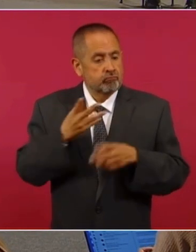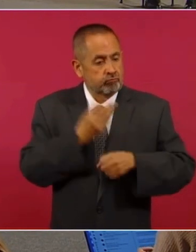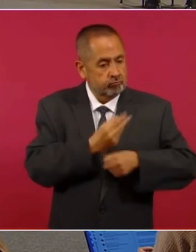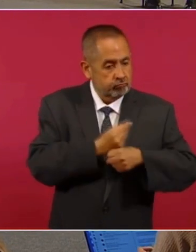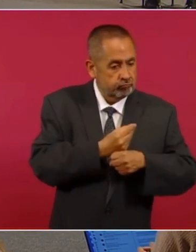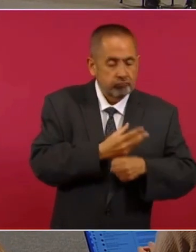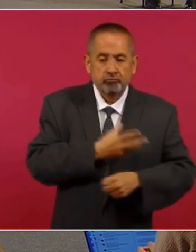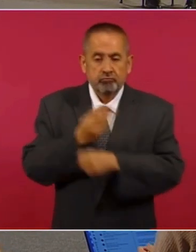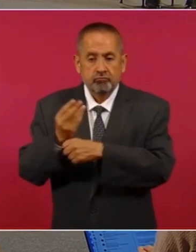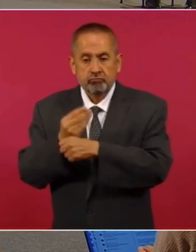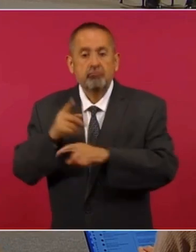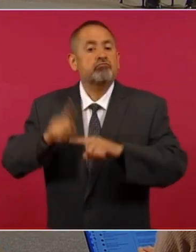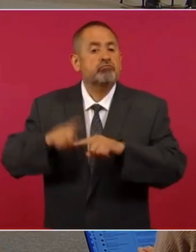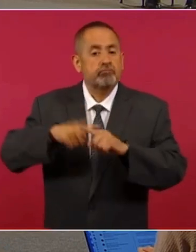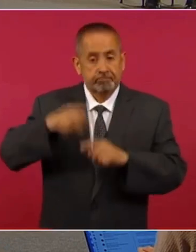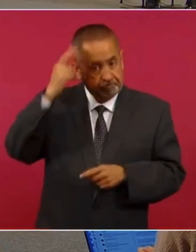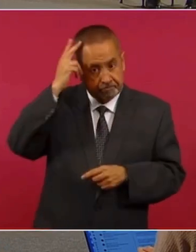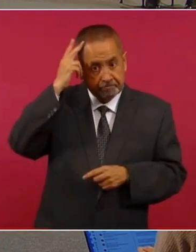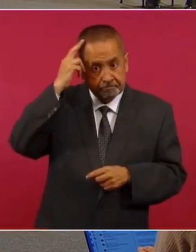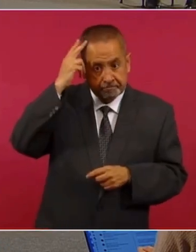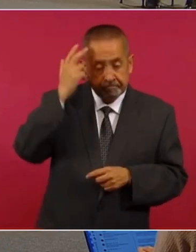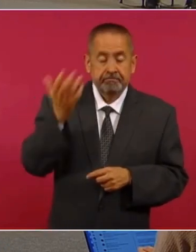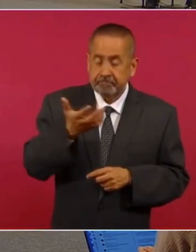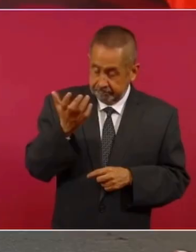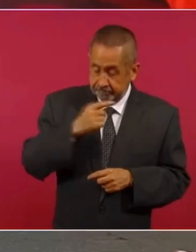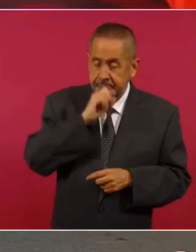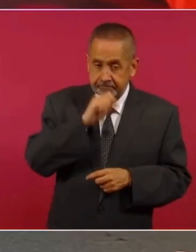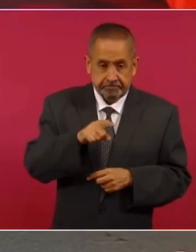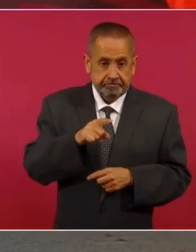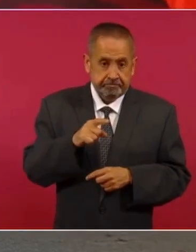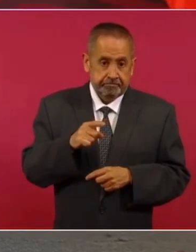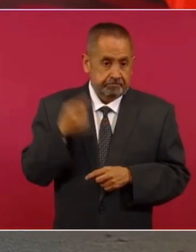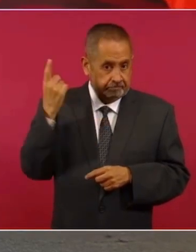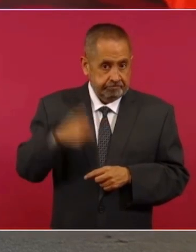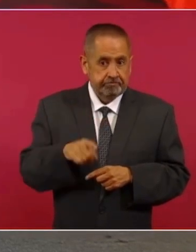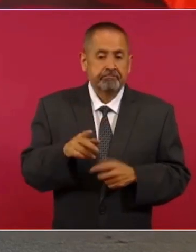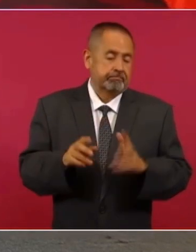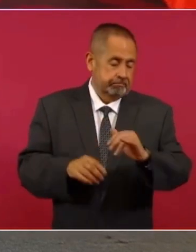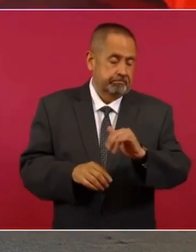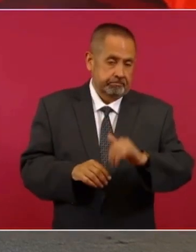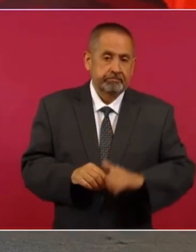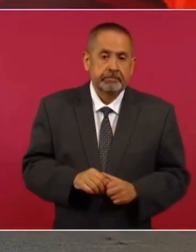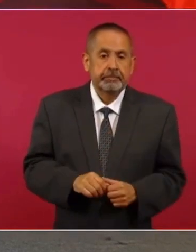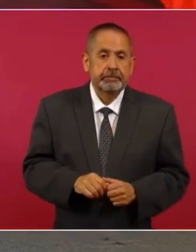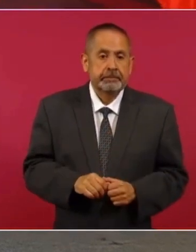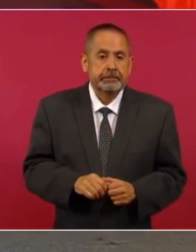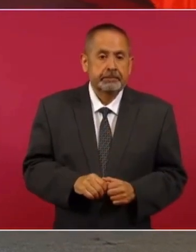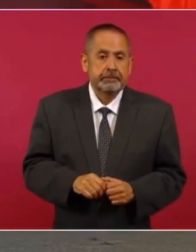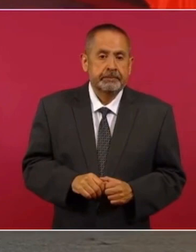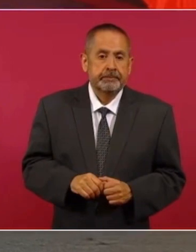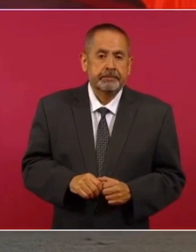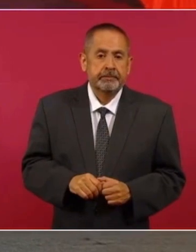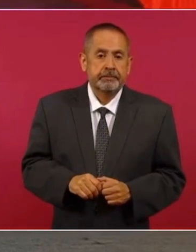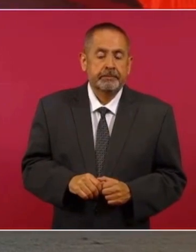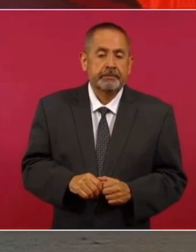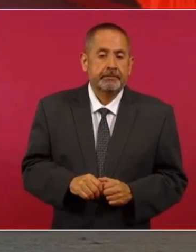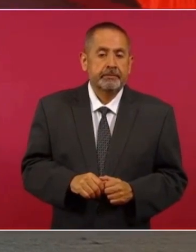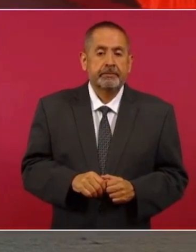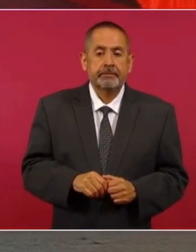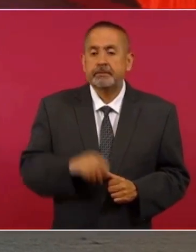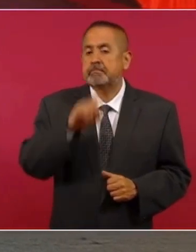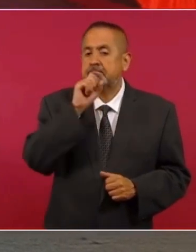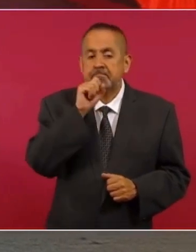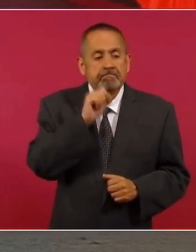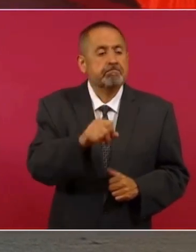eso lo hizo Porfirio, con la misma empresa